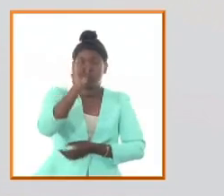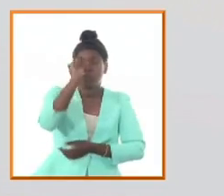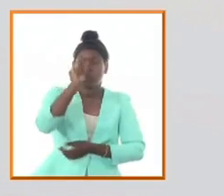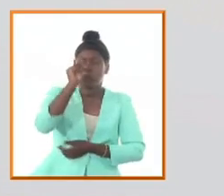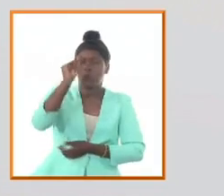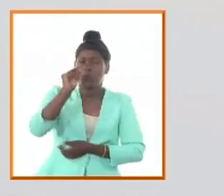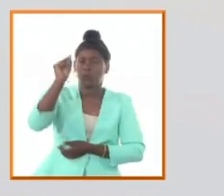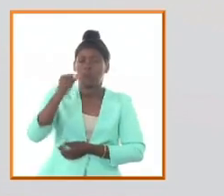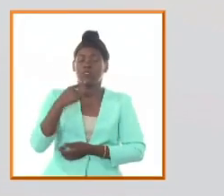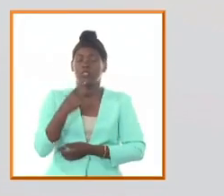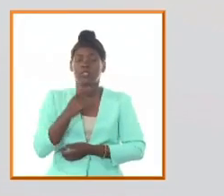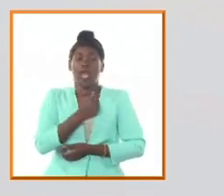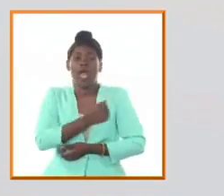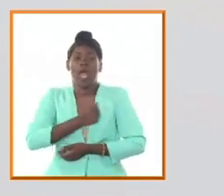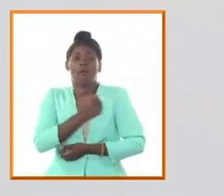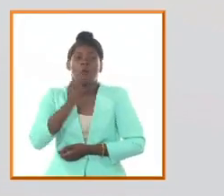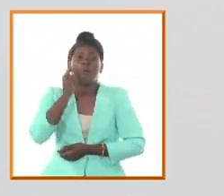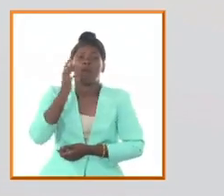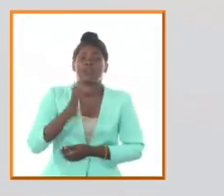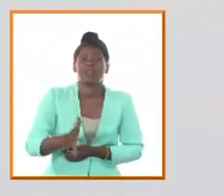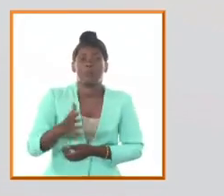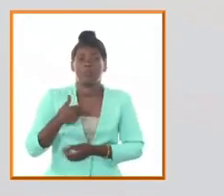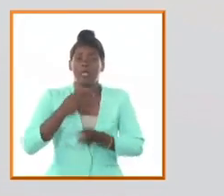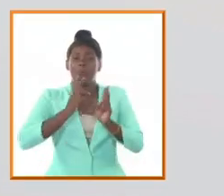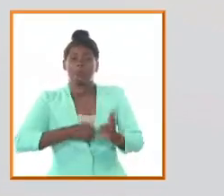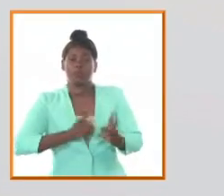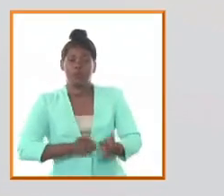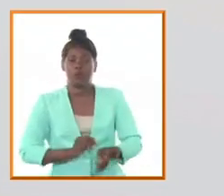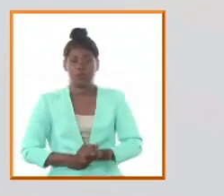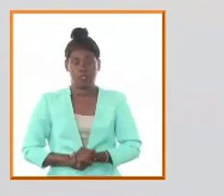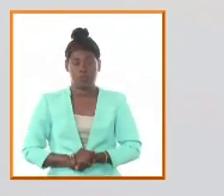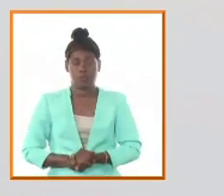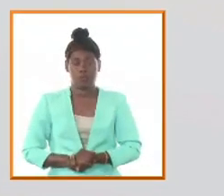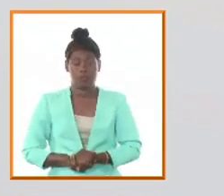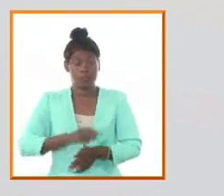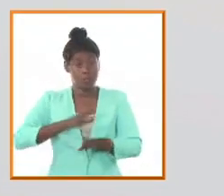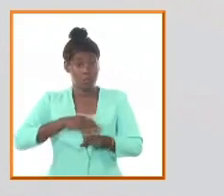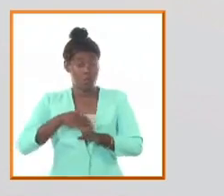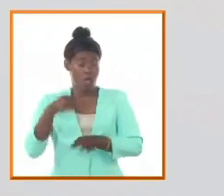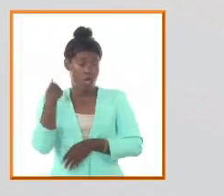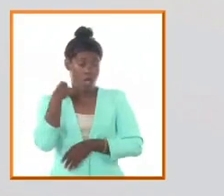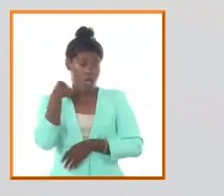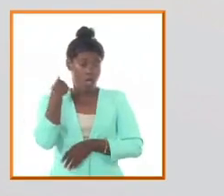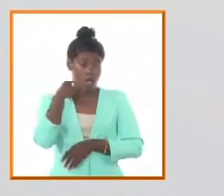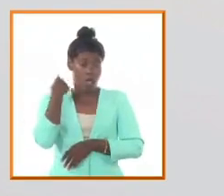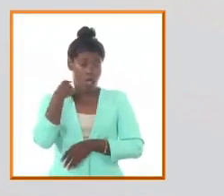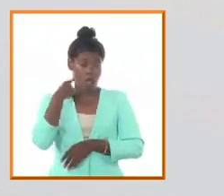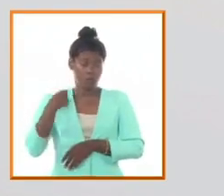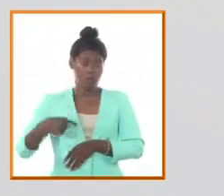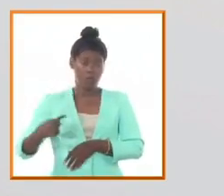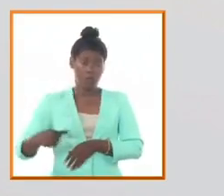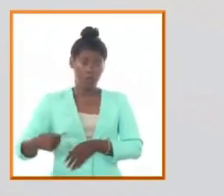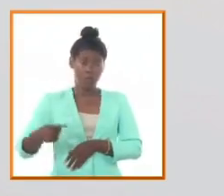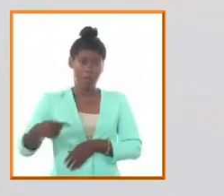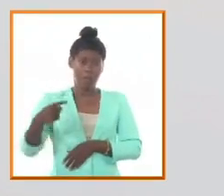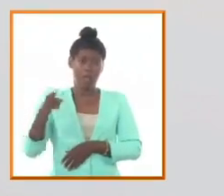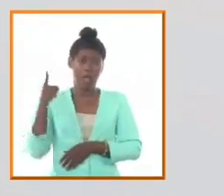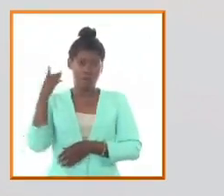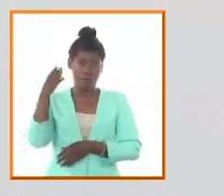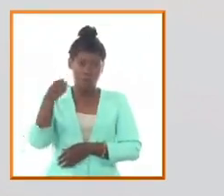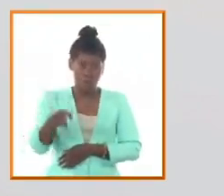Ignacio y que muchos años después él fue a ese lugar y ya la palma había crecido pero se veía arriba